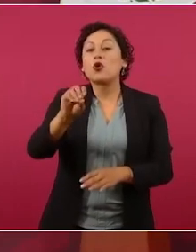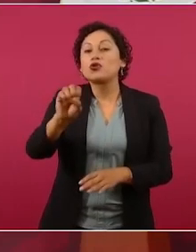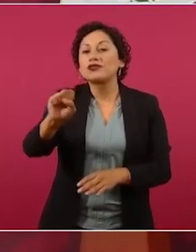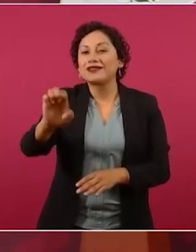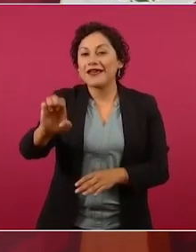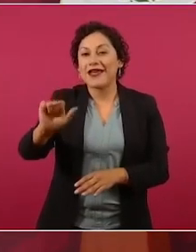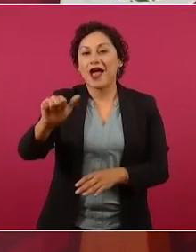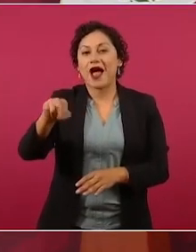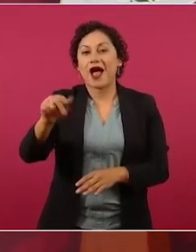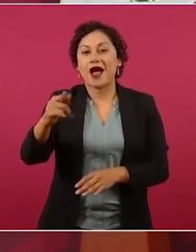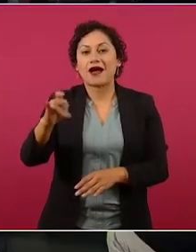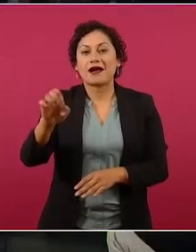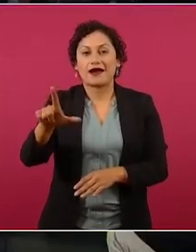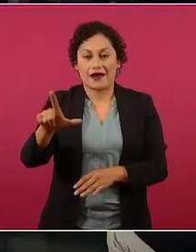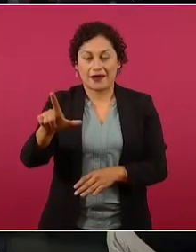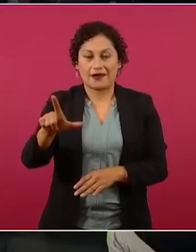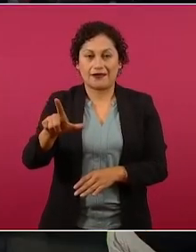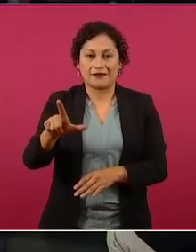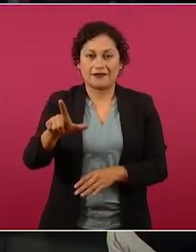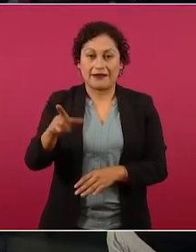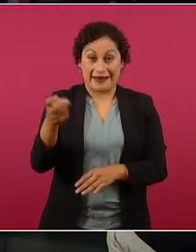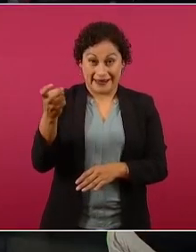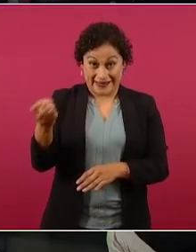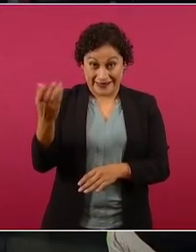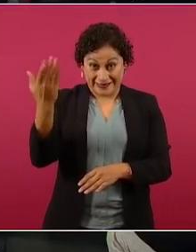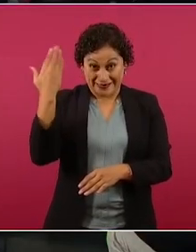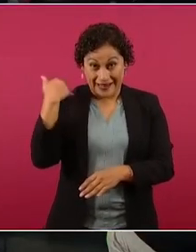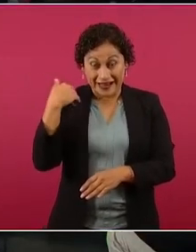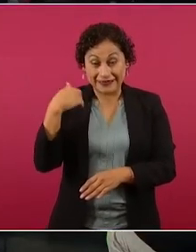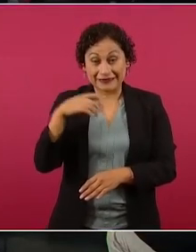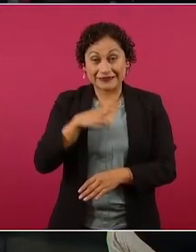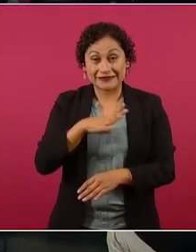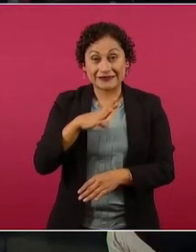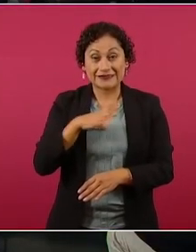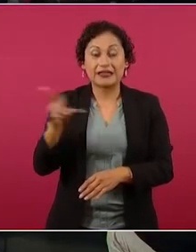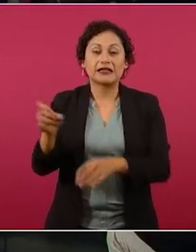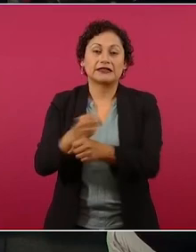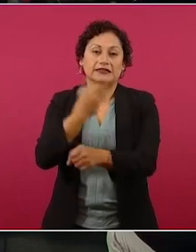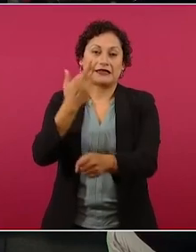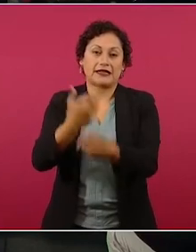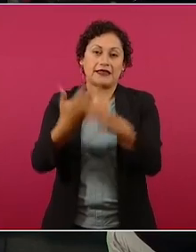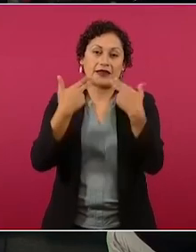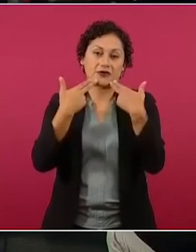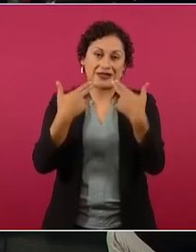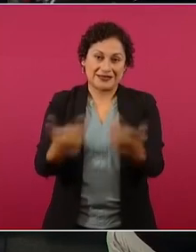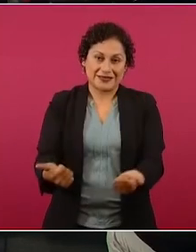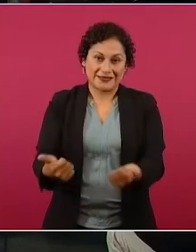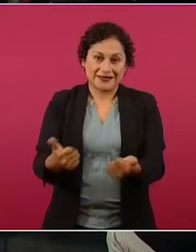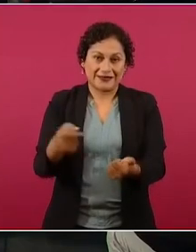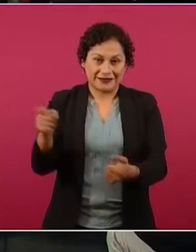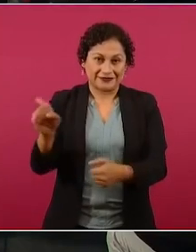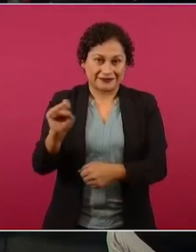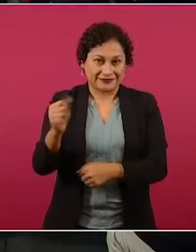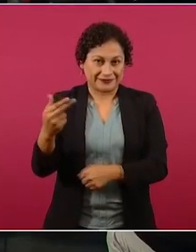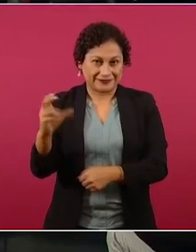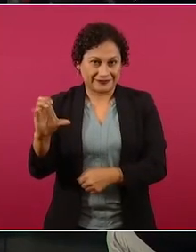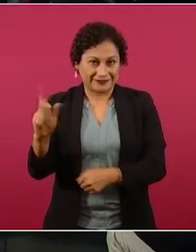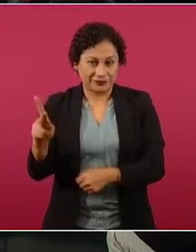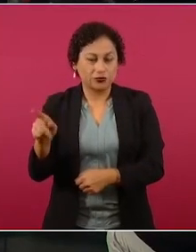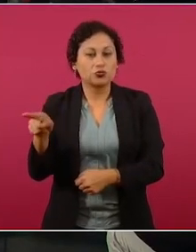Era en ese entonces secretario de Hacienda y me habló